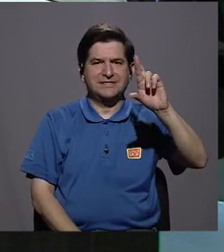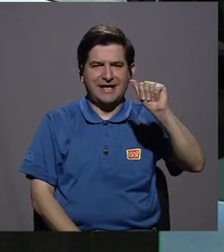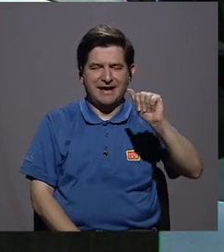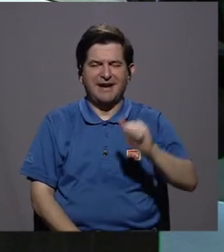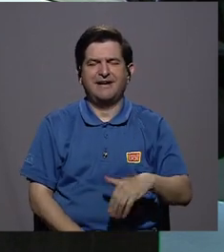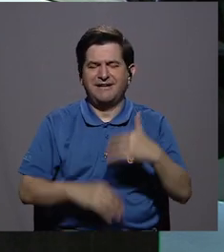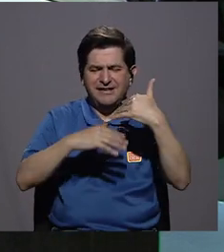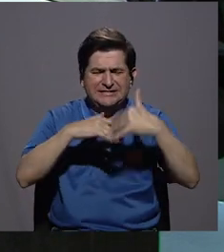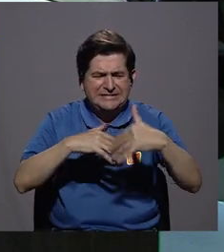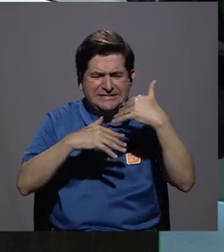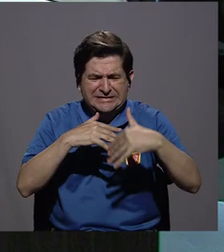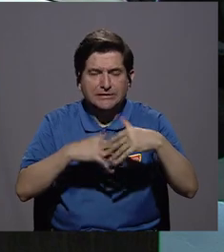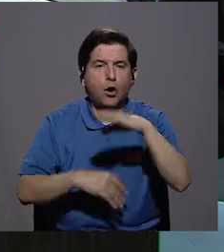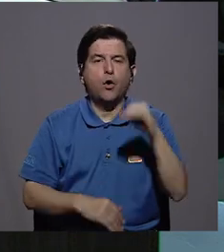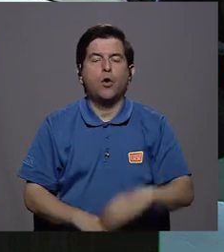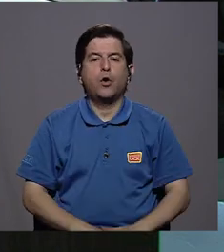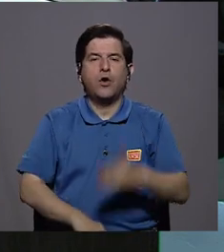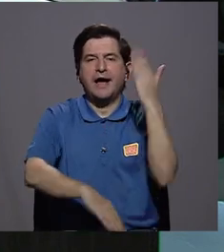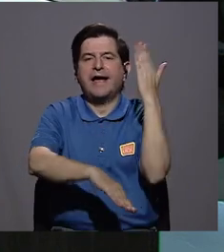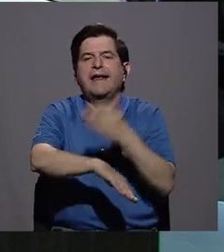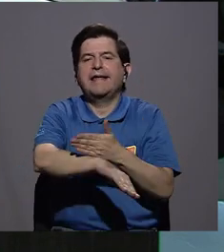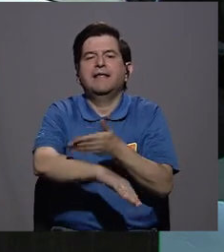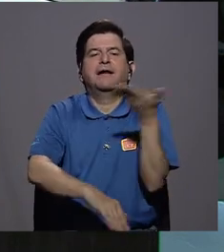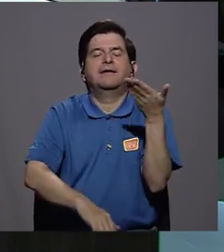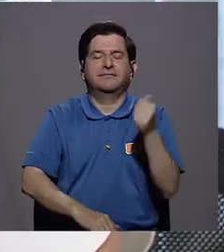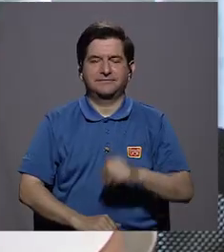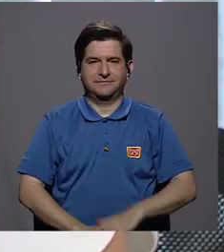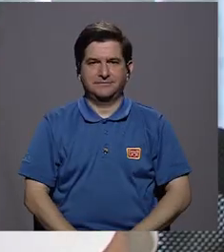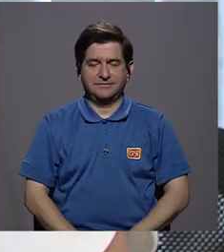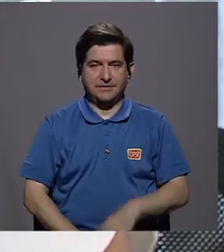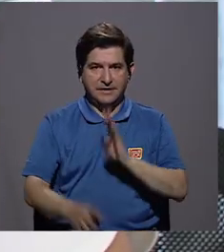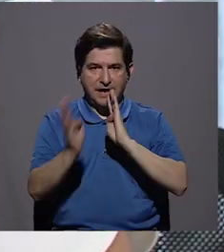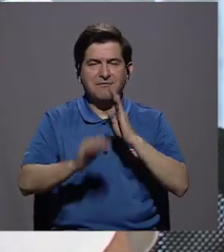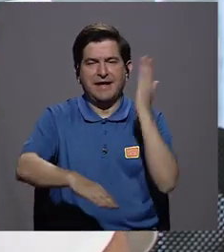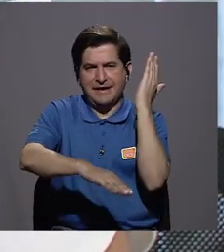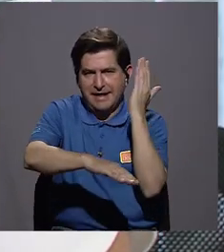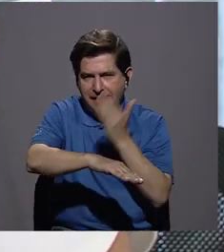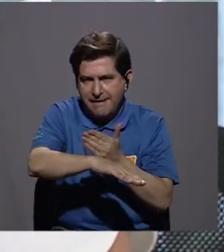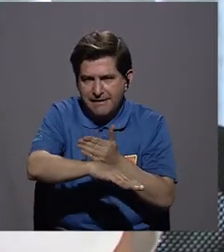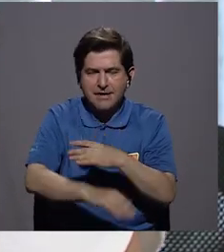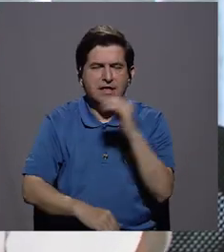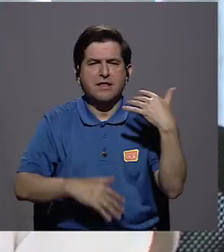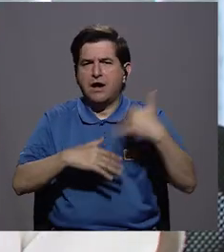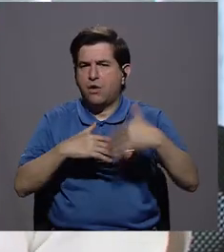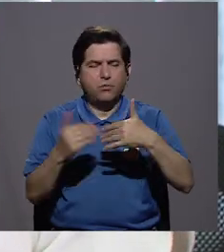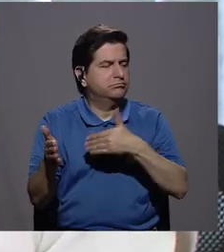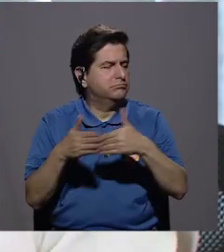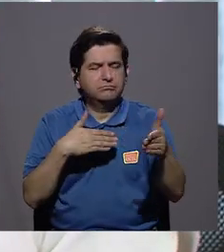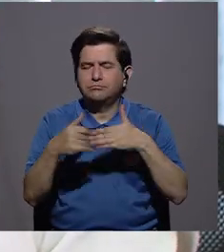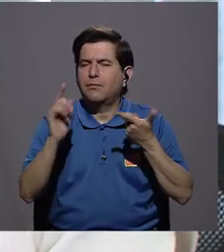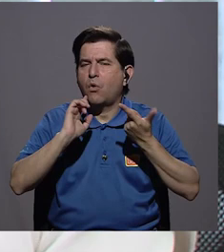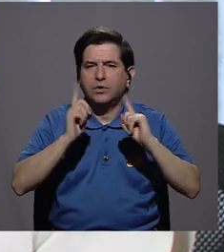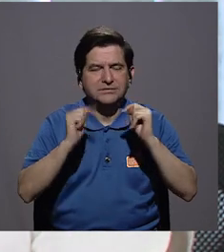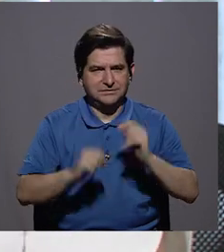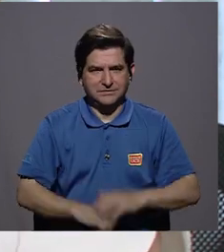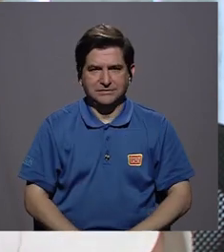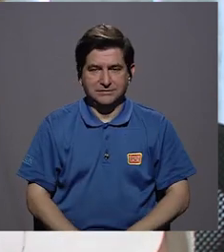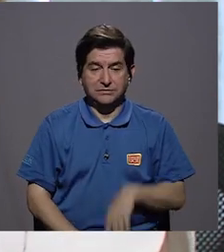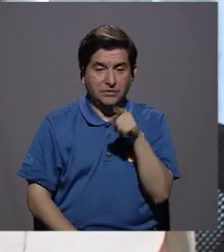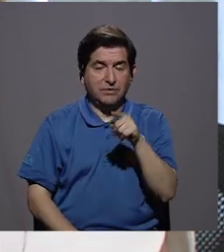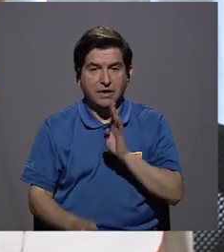las heridas. ¿Qué son? ¿A qué nos referimos cuando hablamos de eso? Ok, cuando hablamos de heridas o úlceras, independientemente de estas,